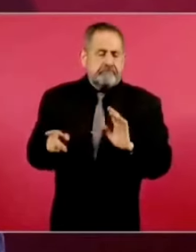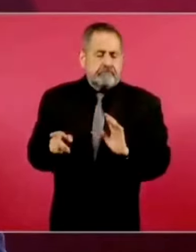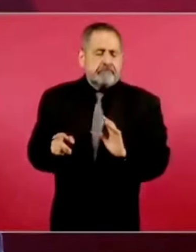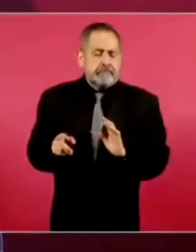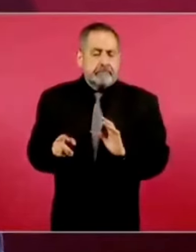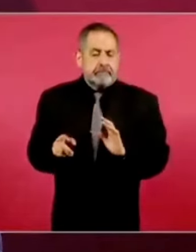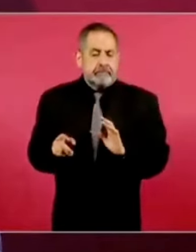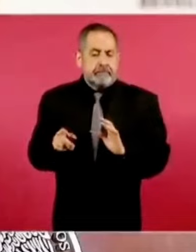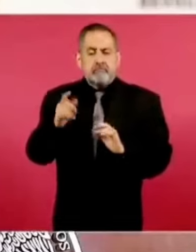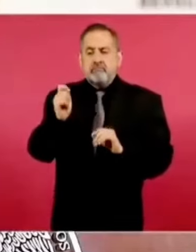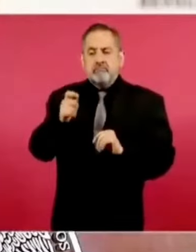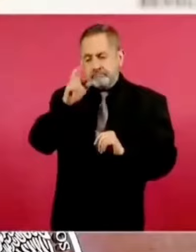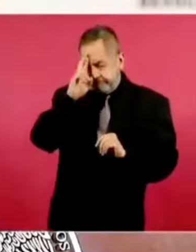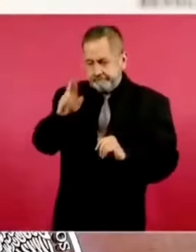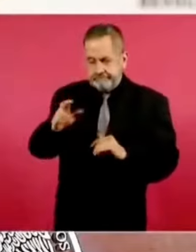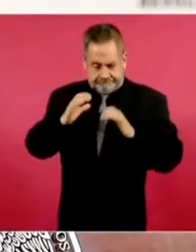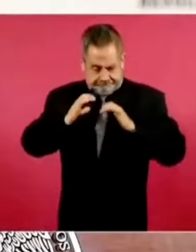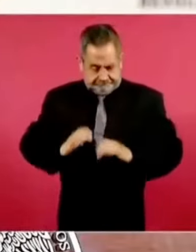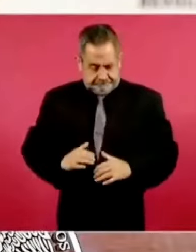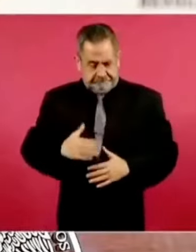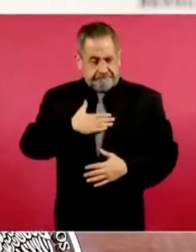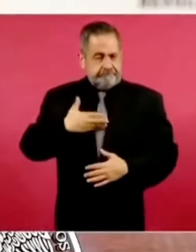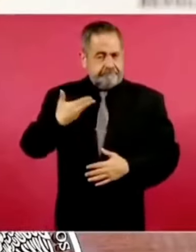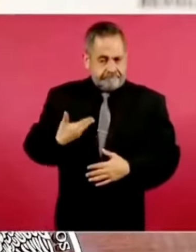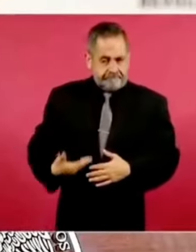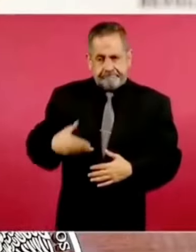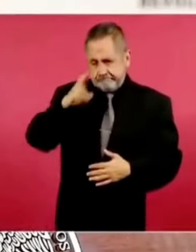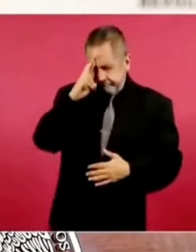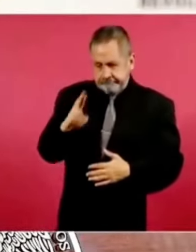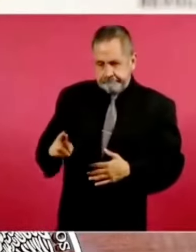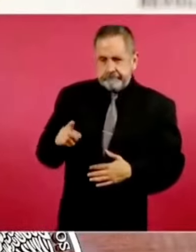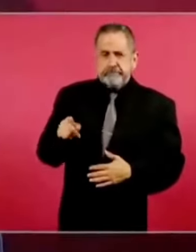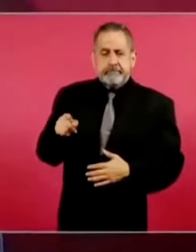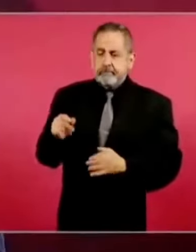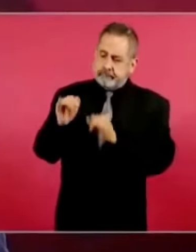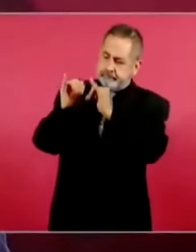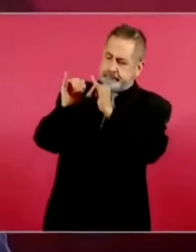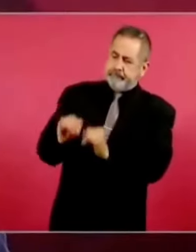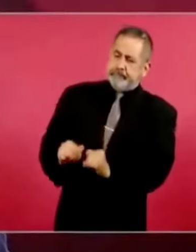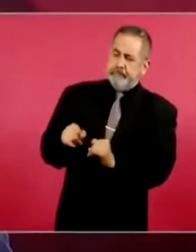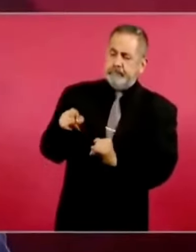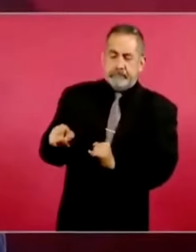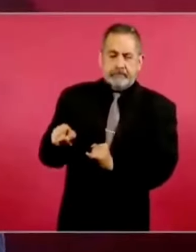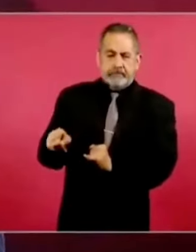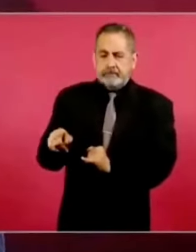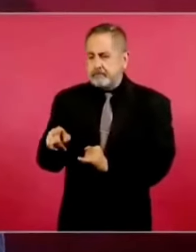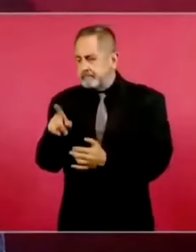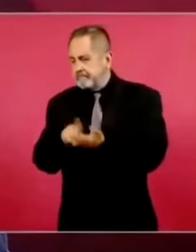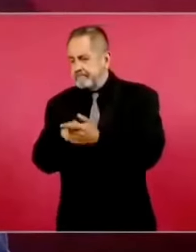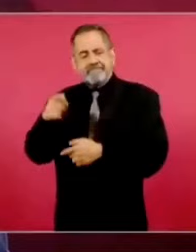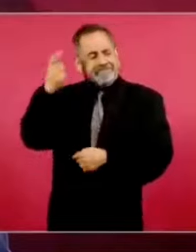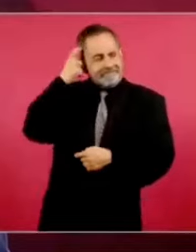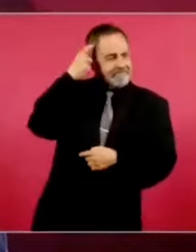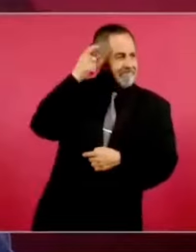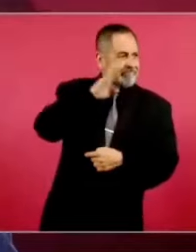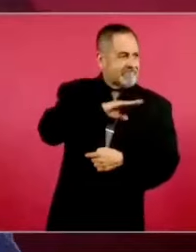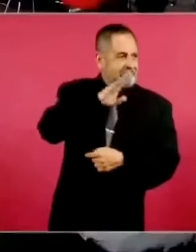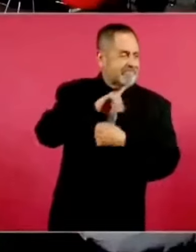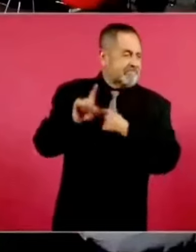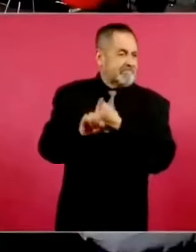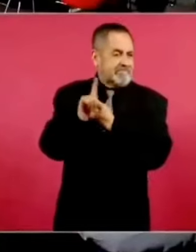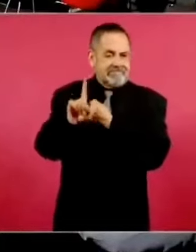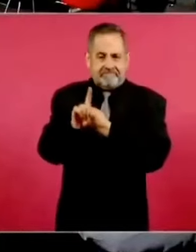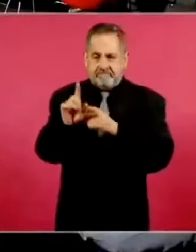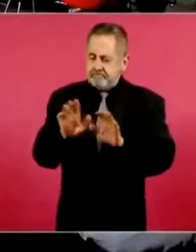primero, el respeto al ser humano y no considerar al individuo con un problema mental, con una